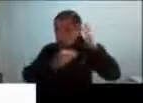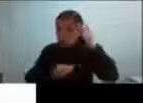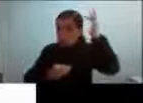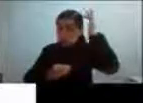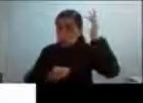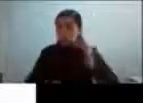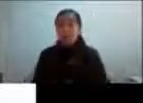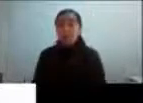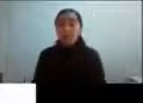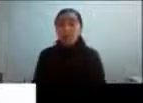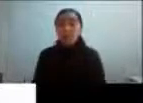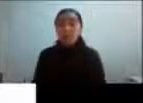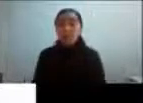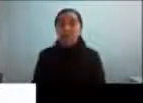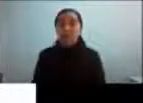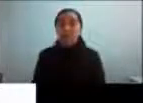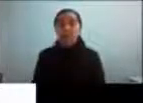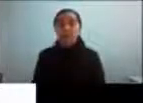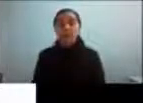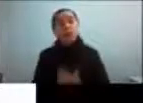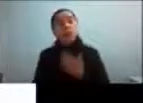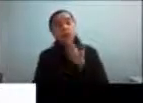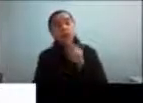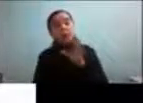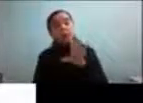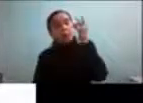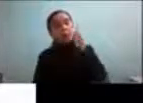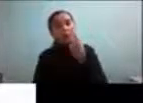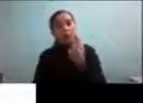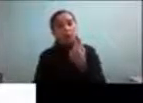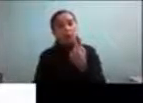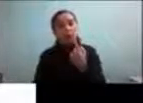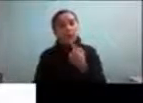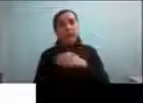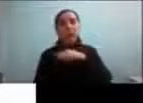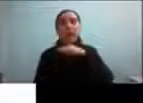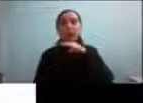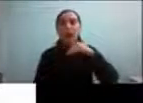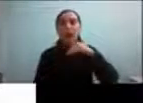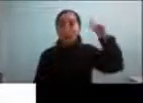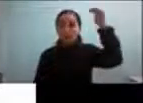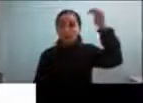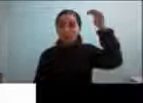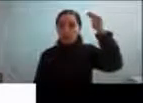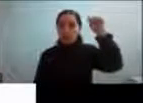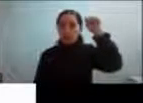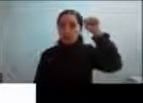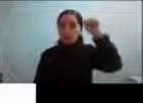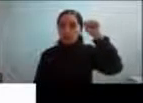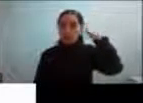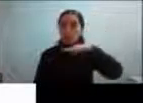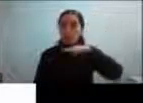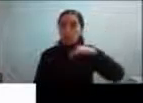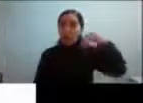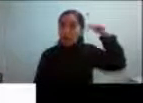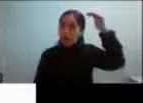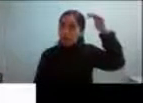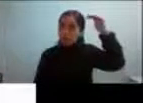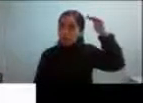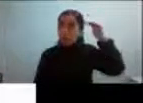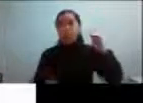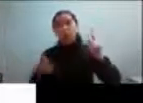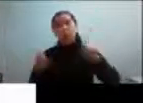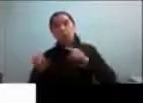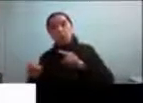pero además me di cuenta que tenía que separar entre adultos y entre los estudios que se dedicaban a trabajar con adultos y los que trabajaban